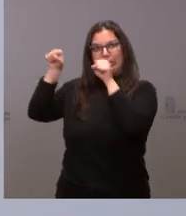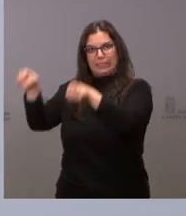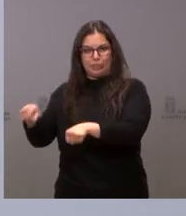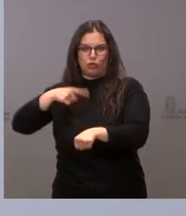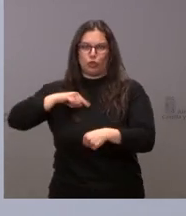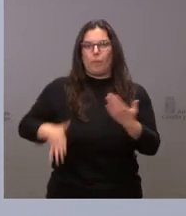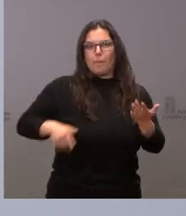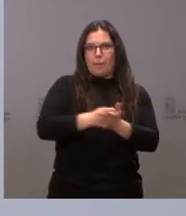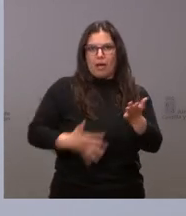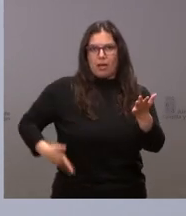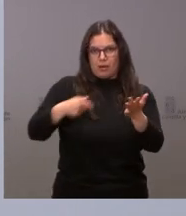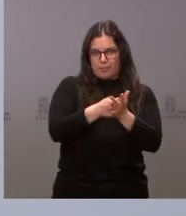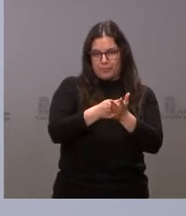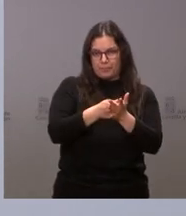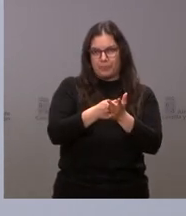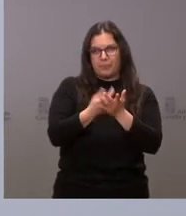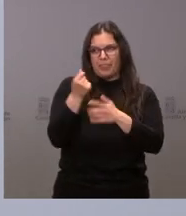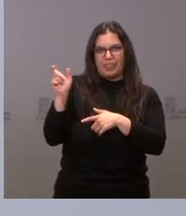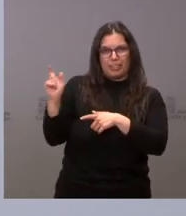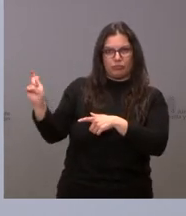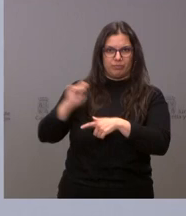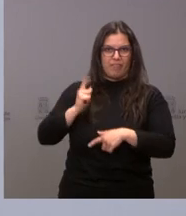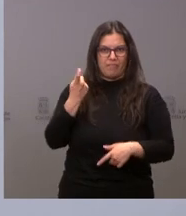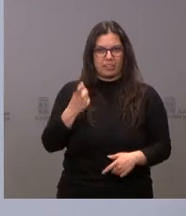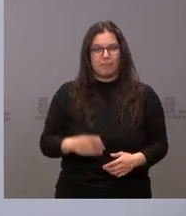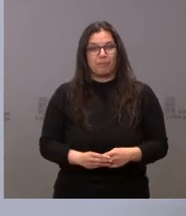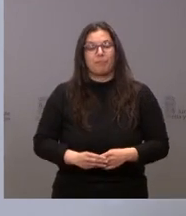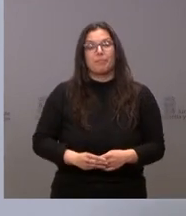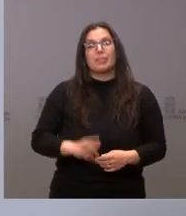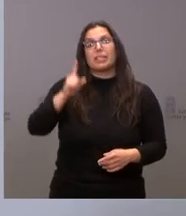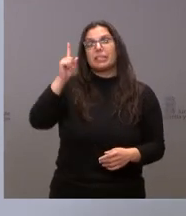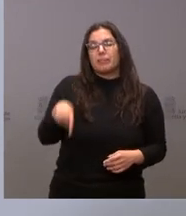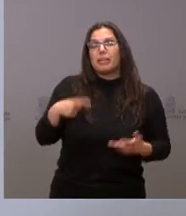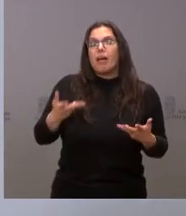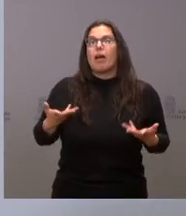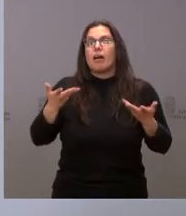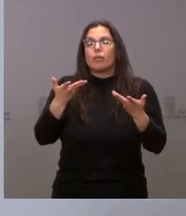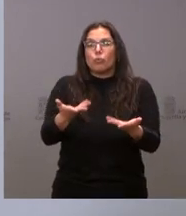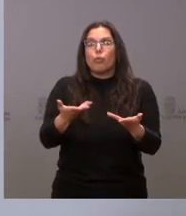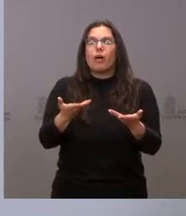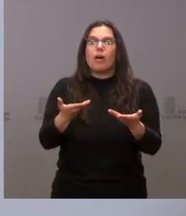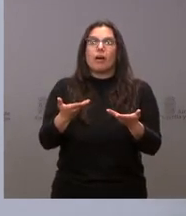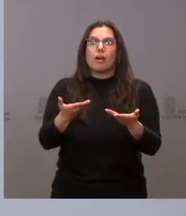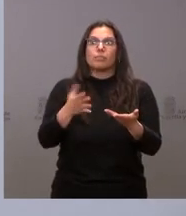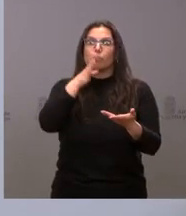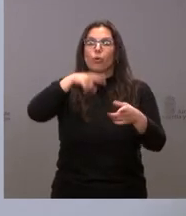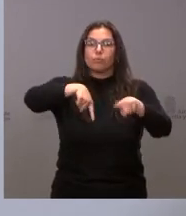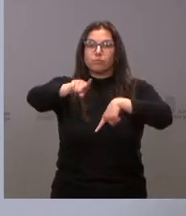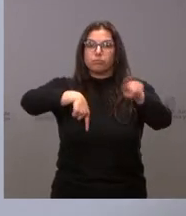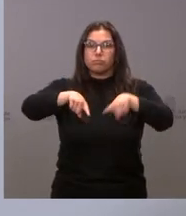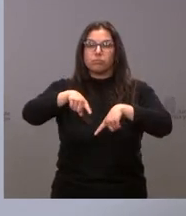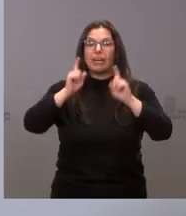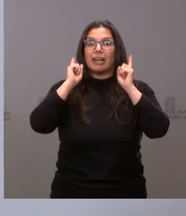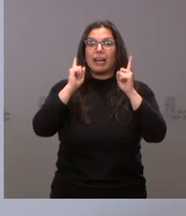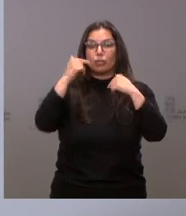esas cantidades. Y también vamos a aumentar las ayudas por desplazamiento para la